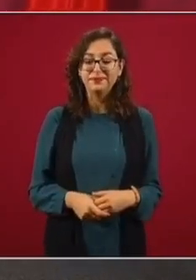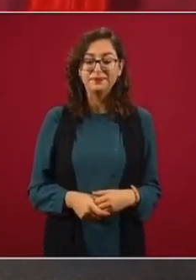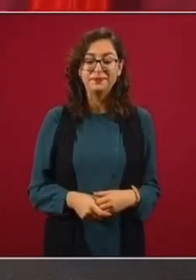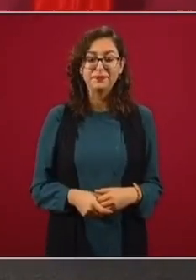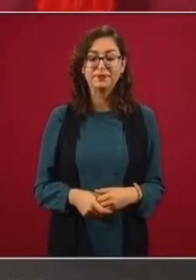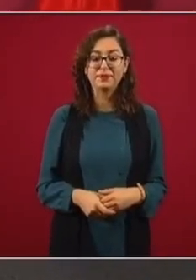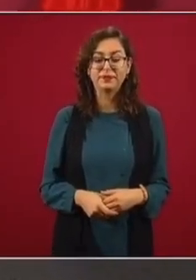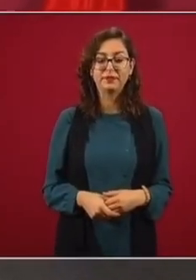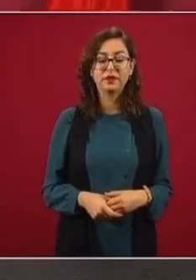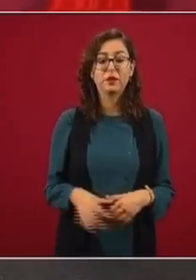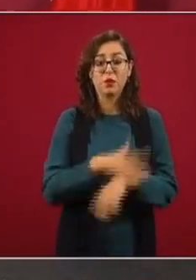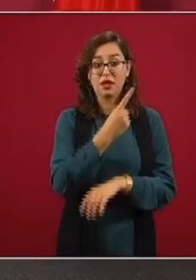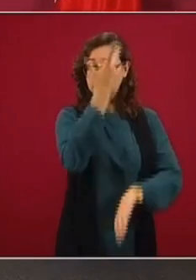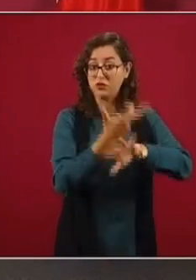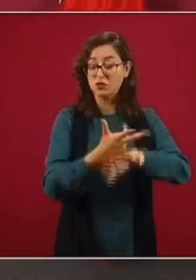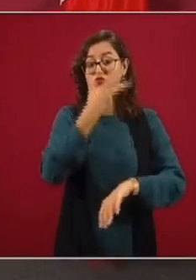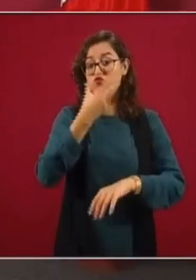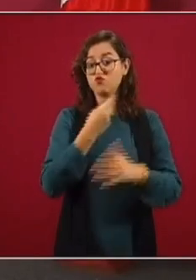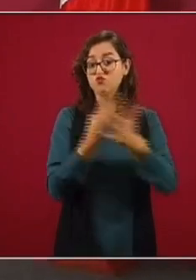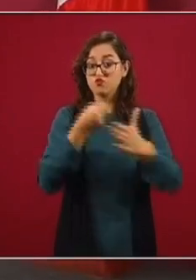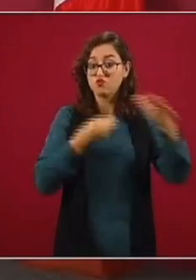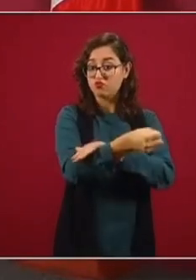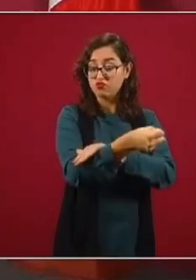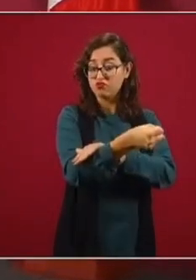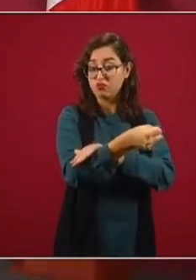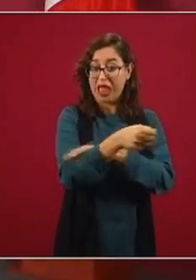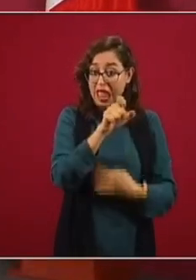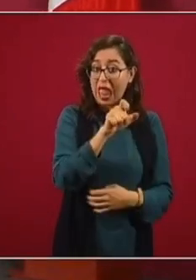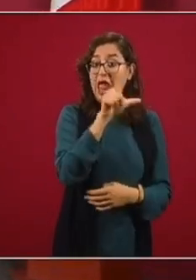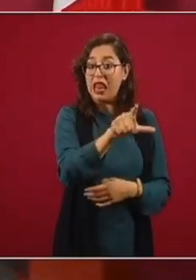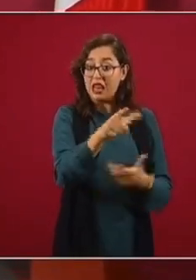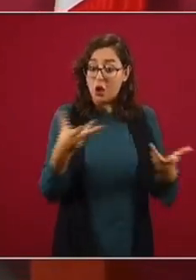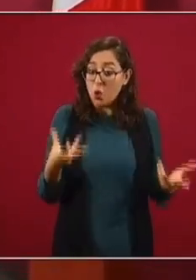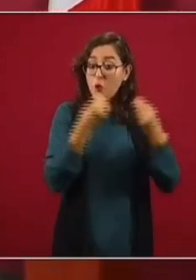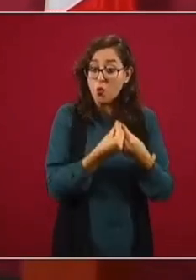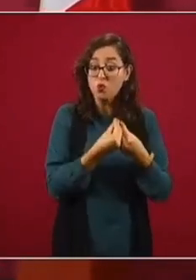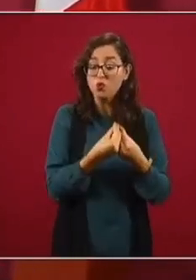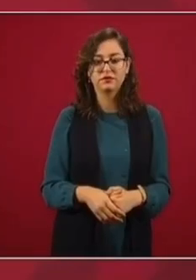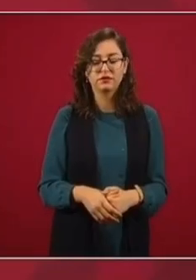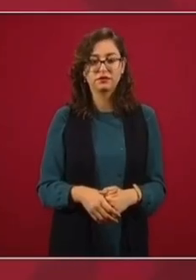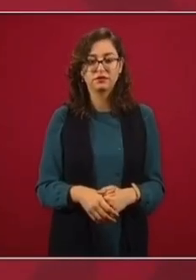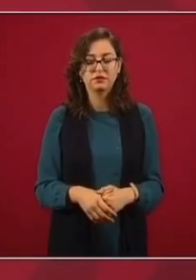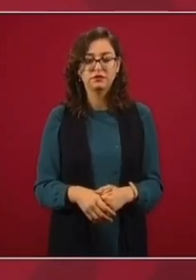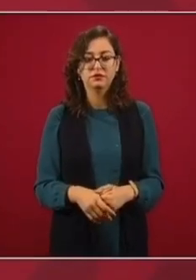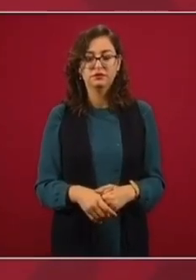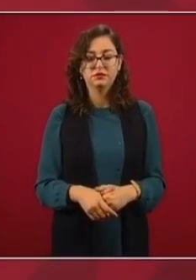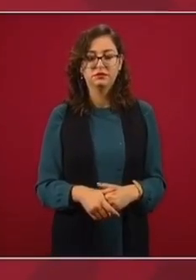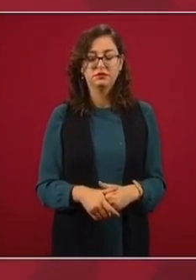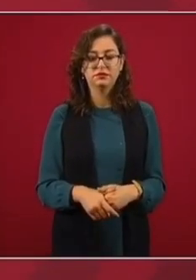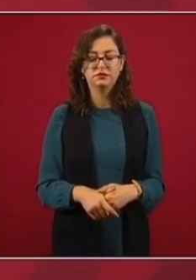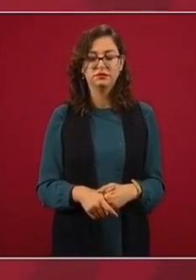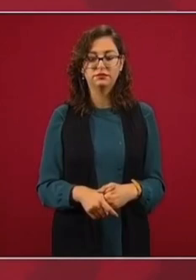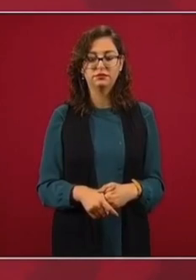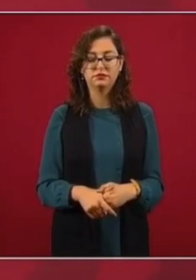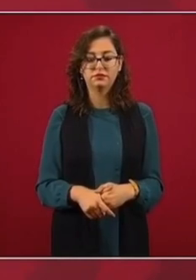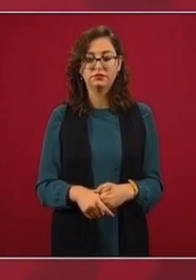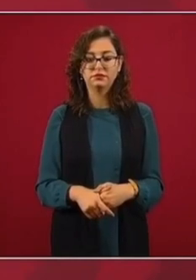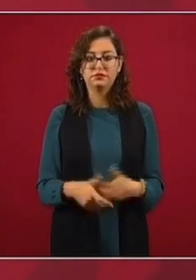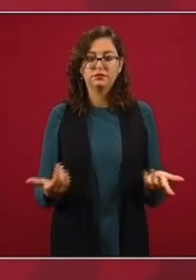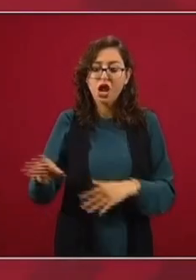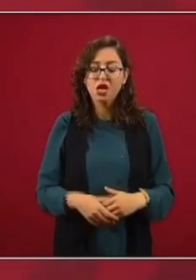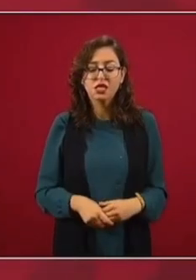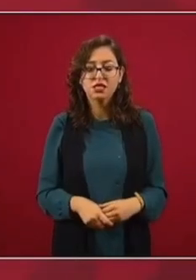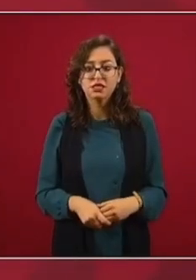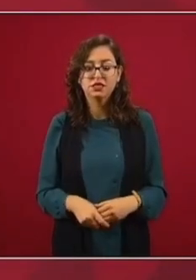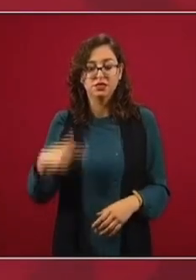porque ese señor que estaba detenido en Estados Unidos, era el dedo chiquito de Felipe Cáderón, y luego, la relación también con el gobierno